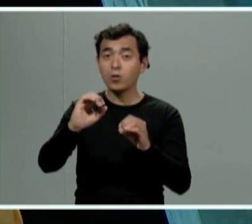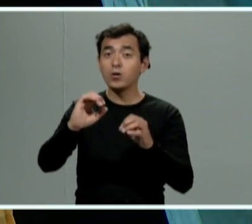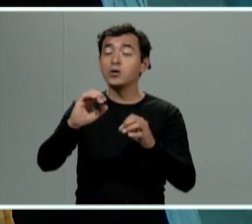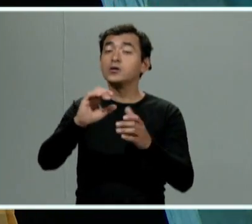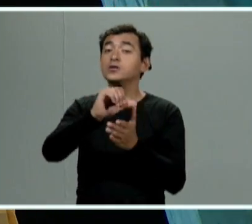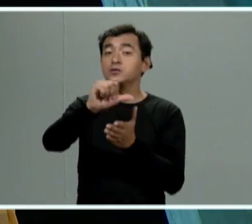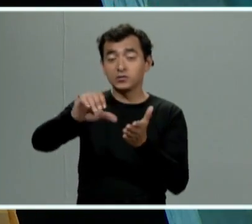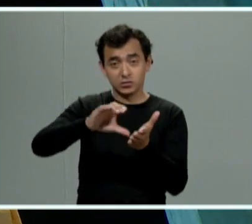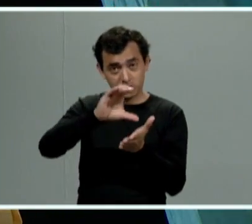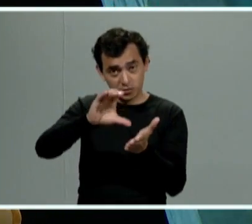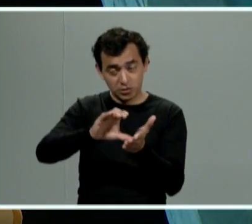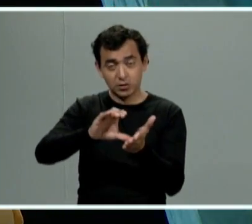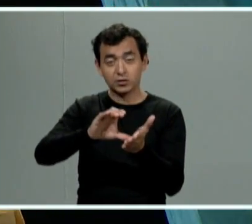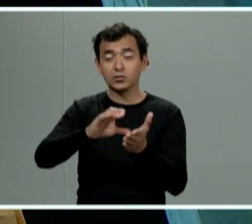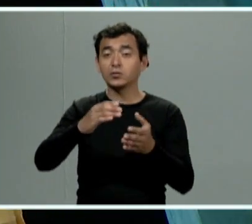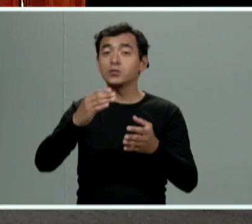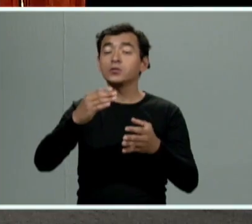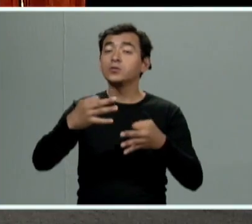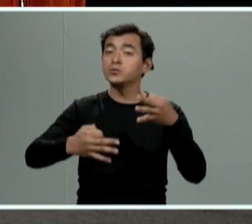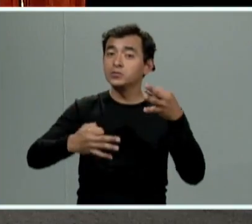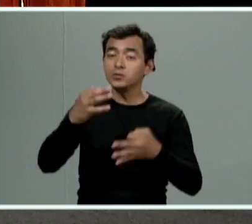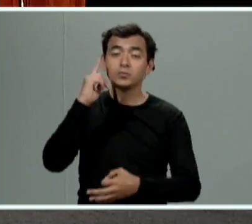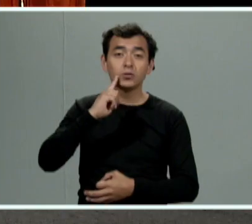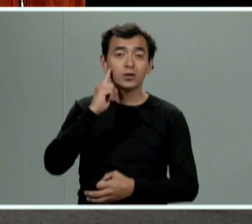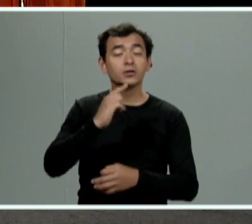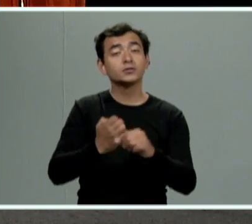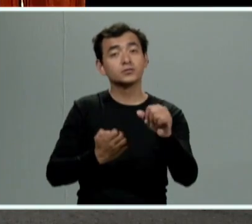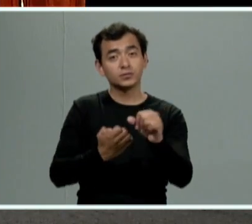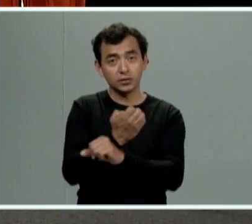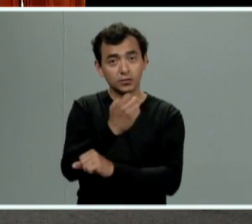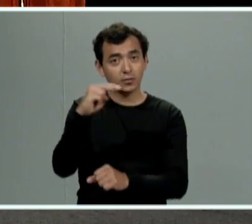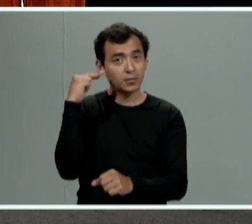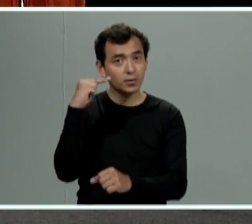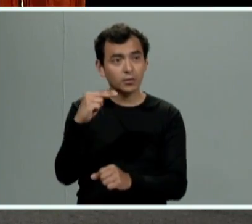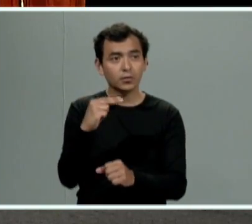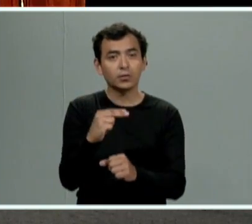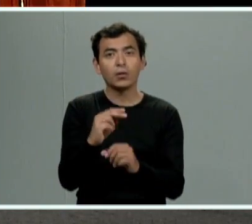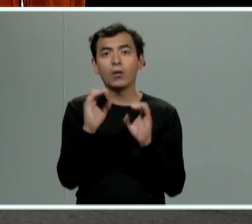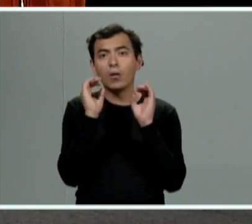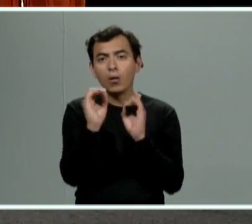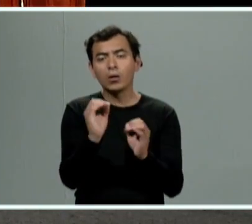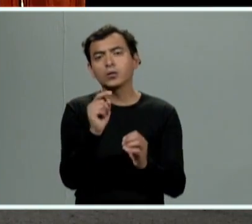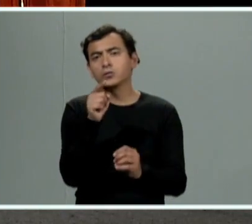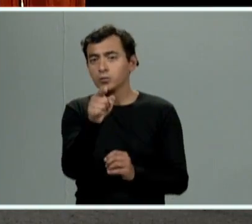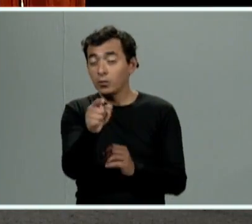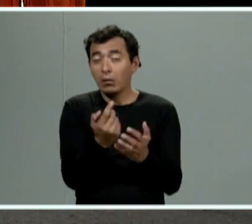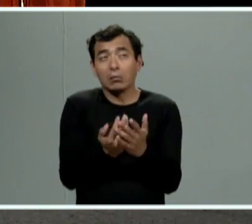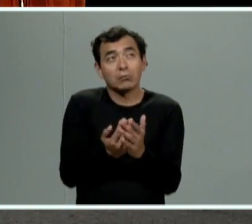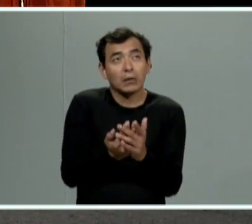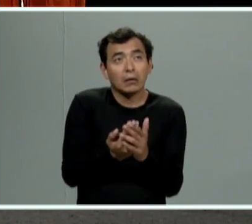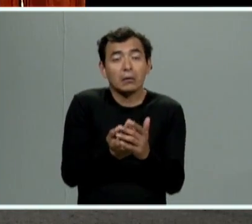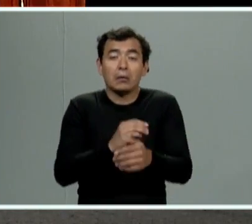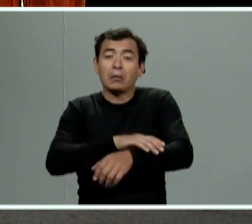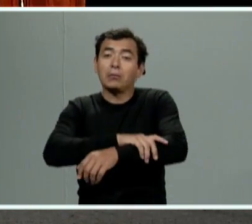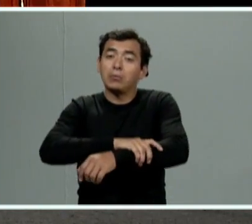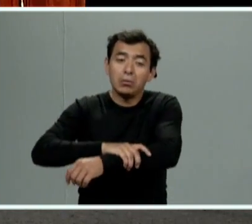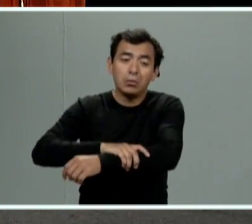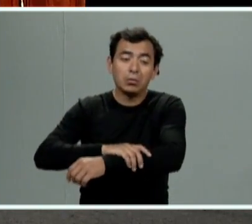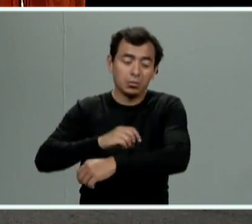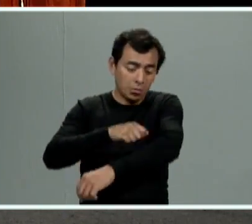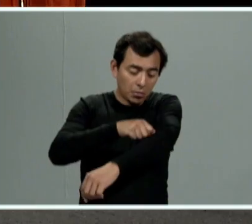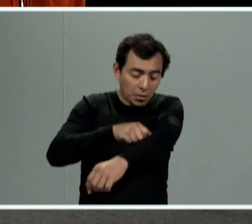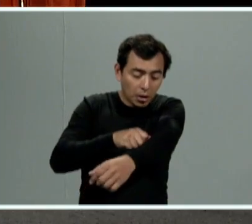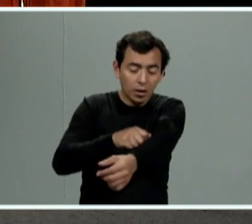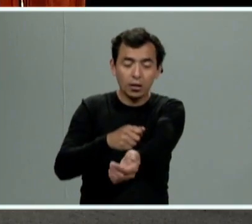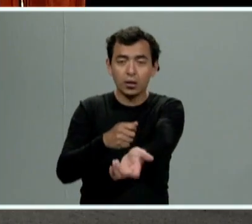mujeres del estado de veracruz o sea no esperar a que tengamos una marca física un rasguñón un hematoma